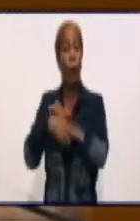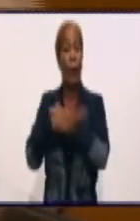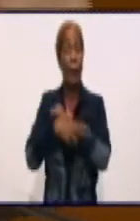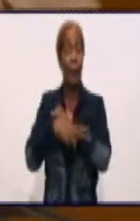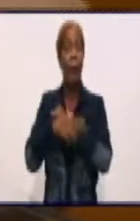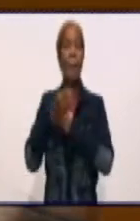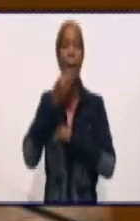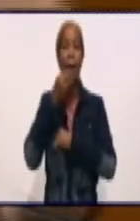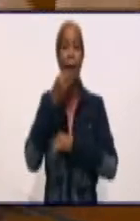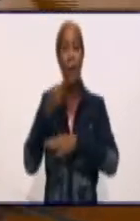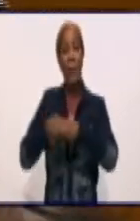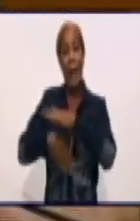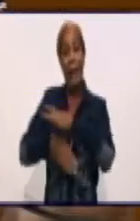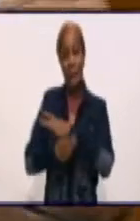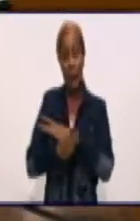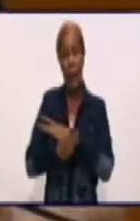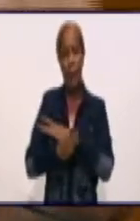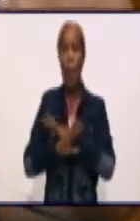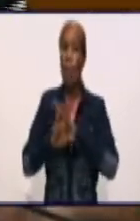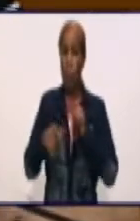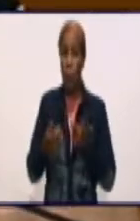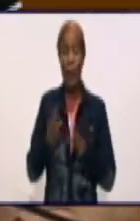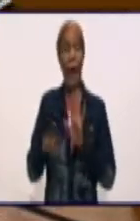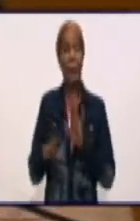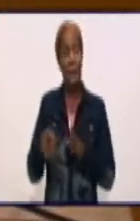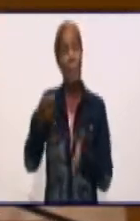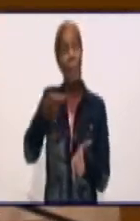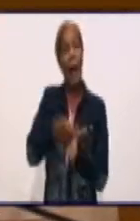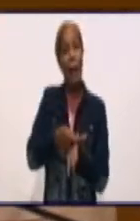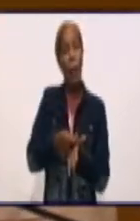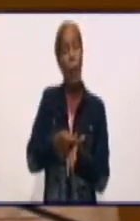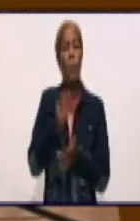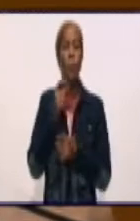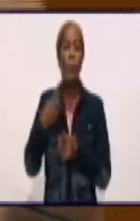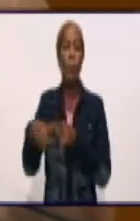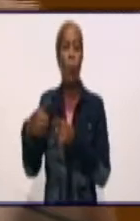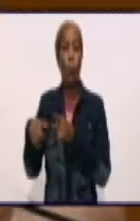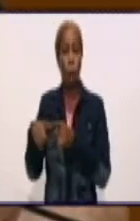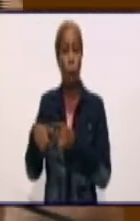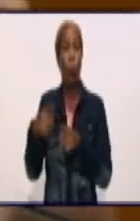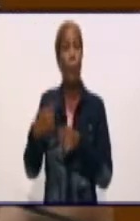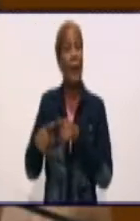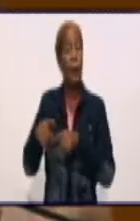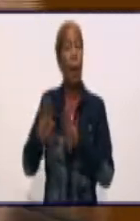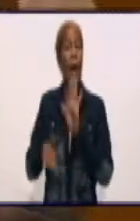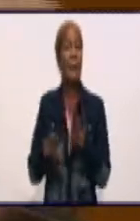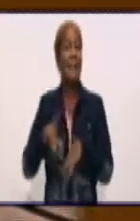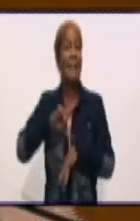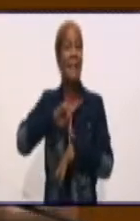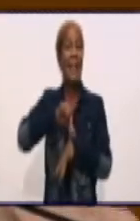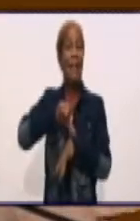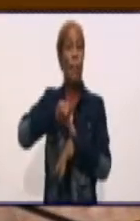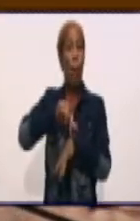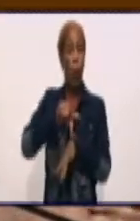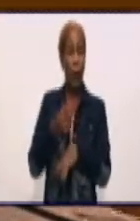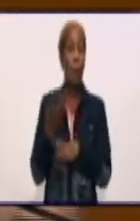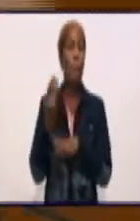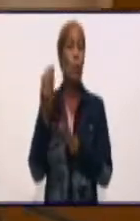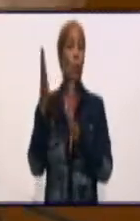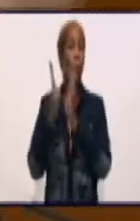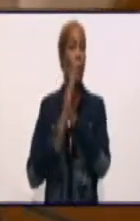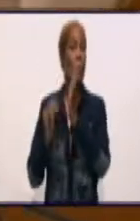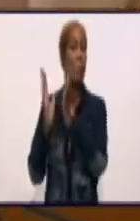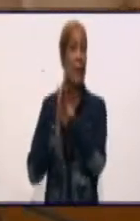hemos tenido productos ya pagados, comprados y pagados para que lleguen, que se han demorado meses, meses, que los tenemos actualmente